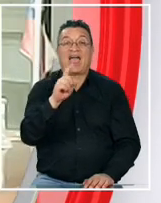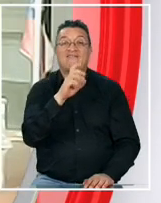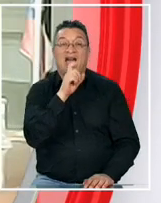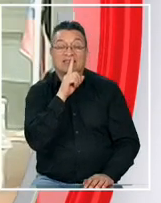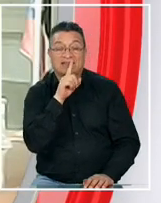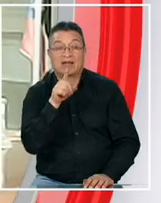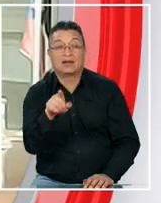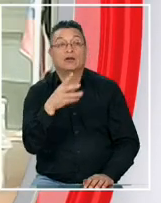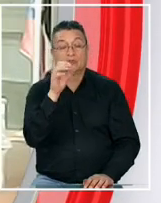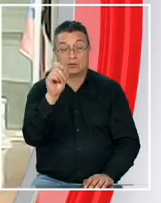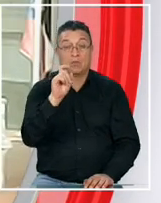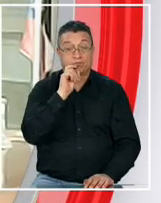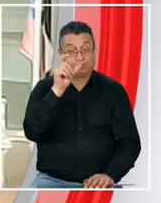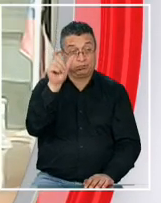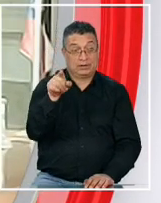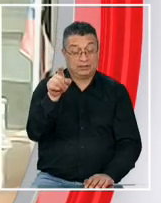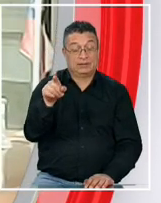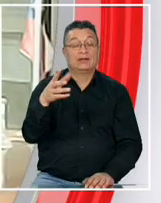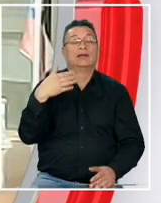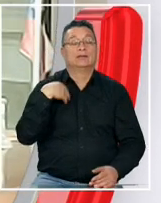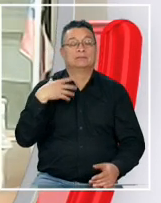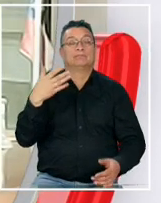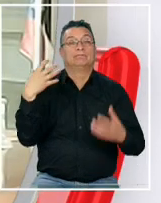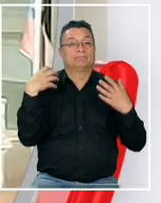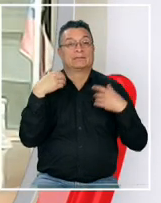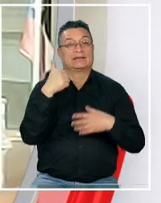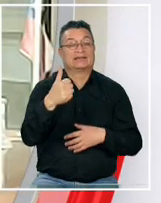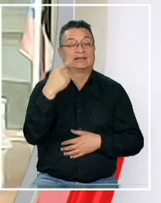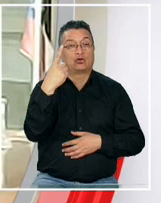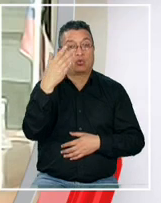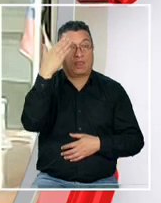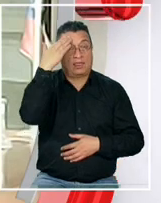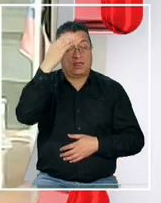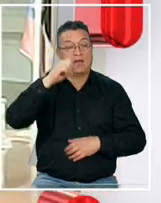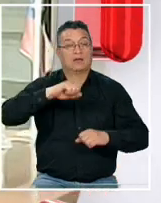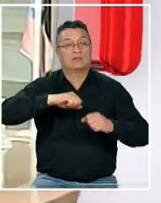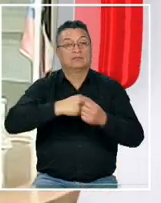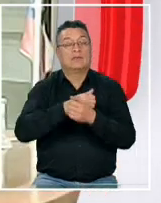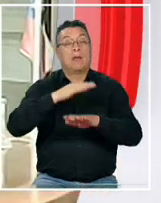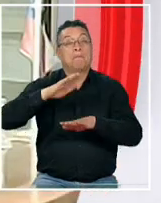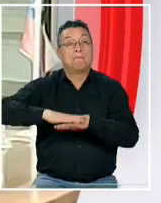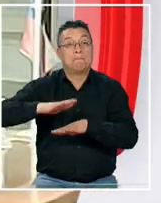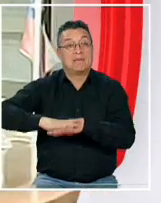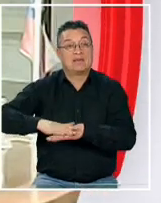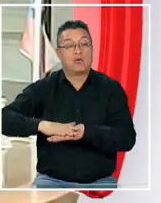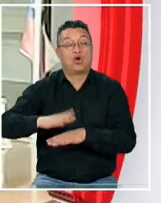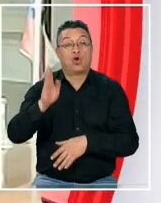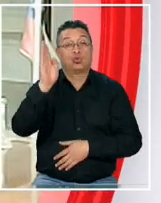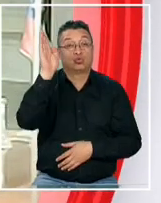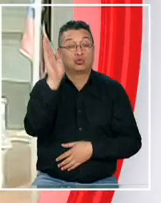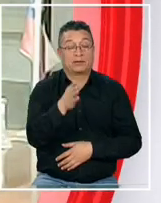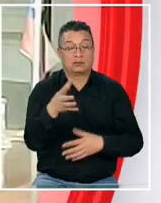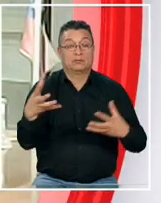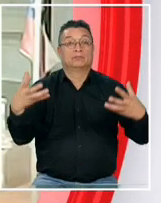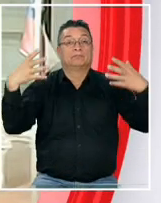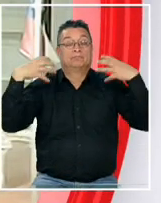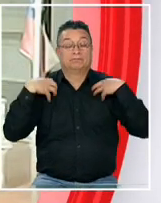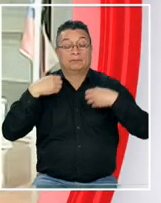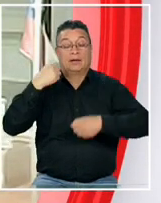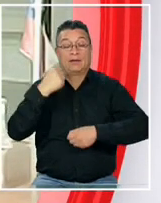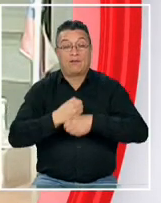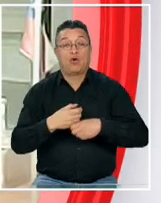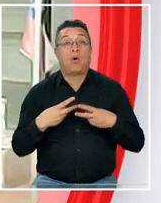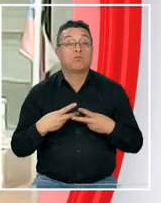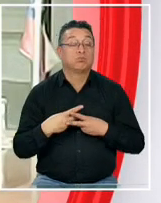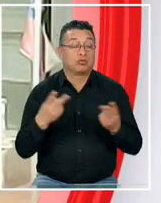ya individualizado a la pena de 61 días de reclusión menor en su grado mínimo a la suspensión de cargos empleos u